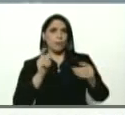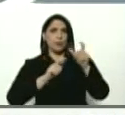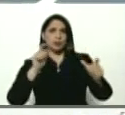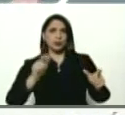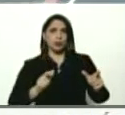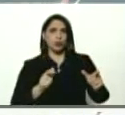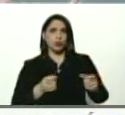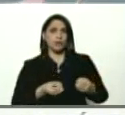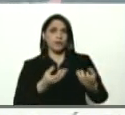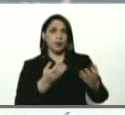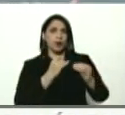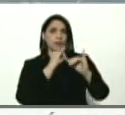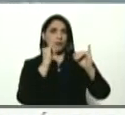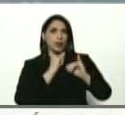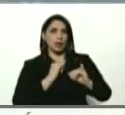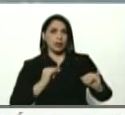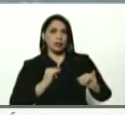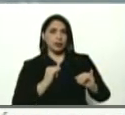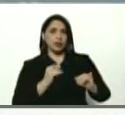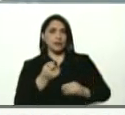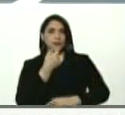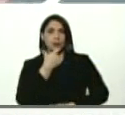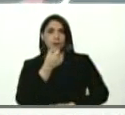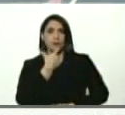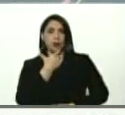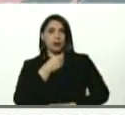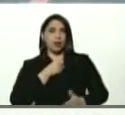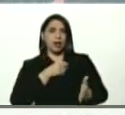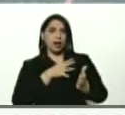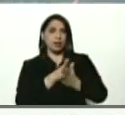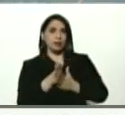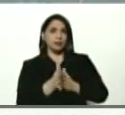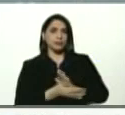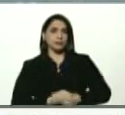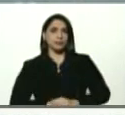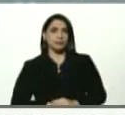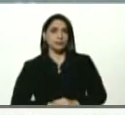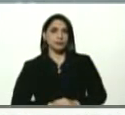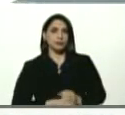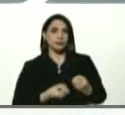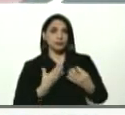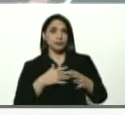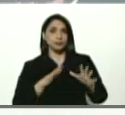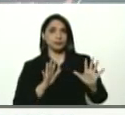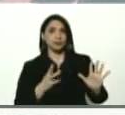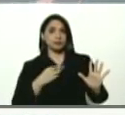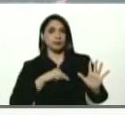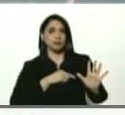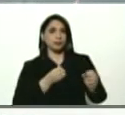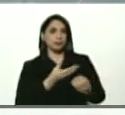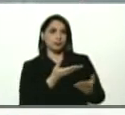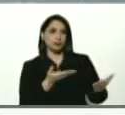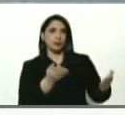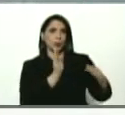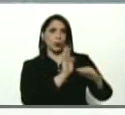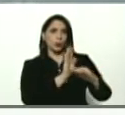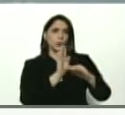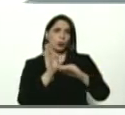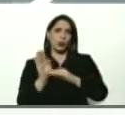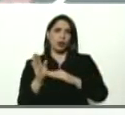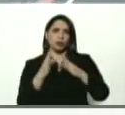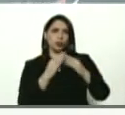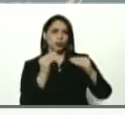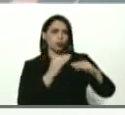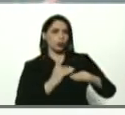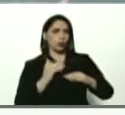felizmente, su esquema de tratamiento gratuito. Y, bueno, ahí estamos, cuidando de todos y de todos.